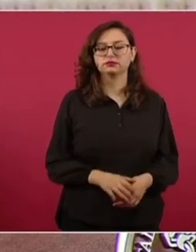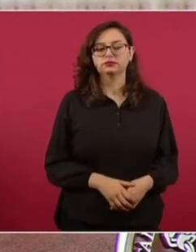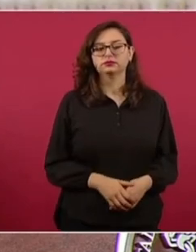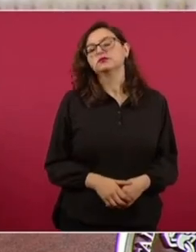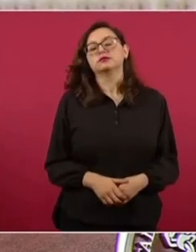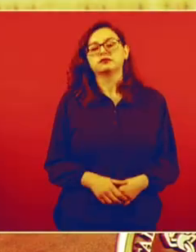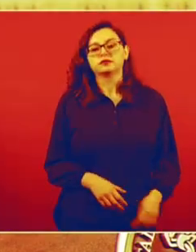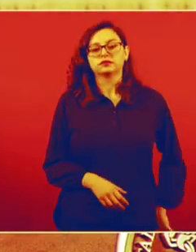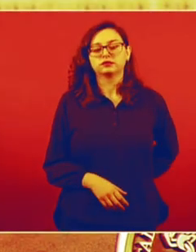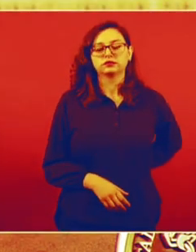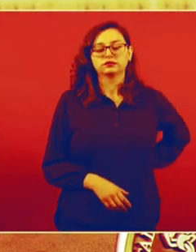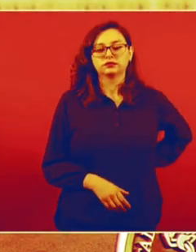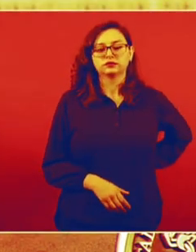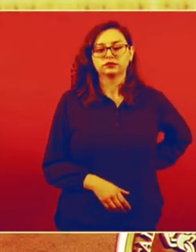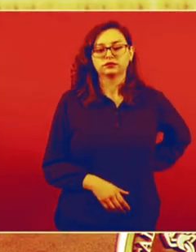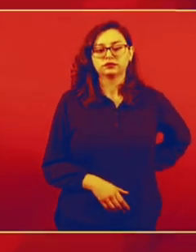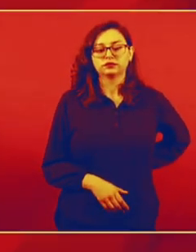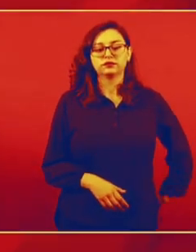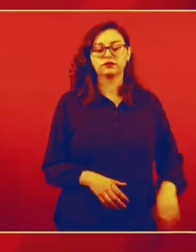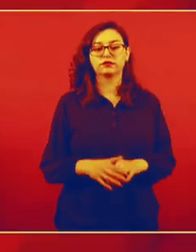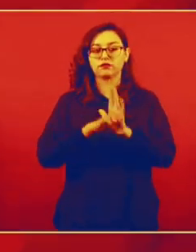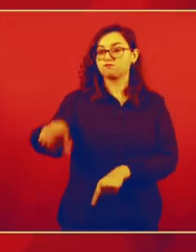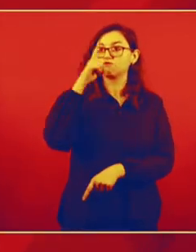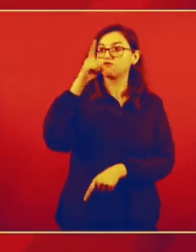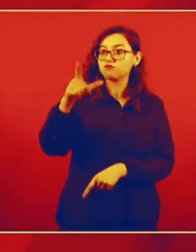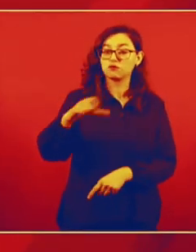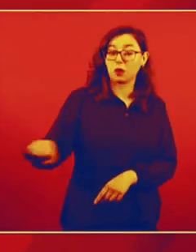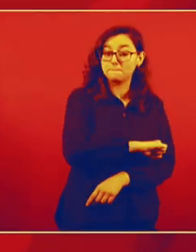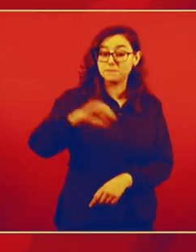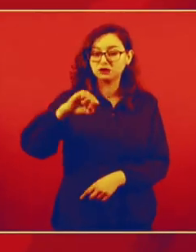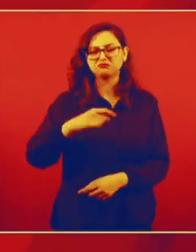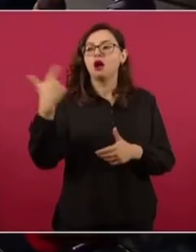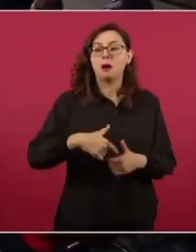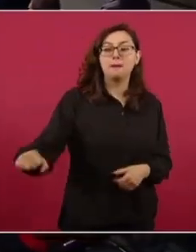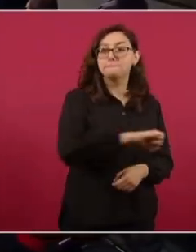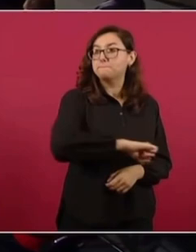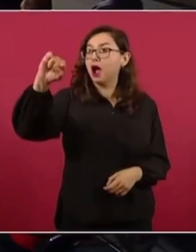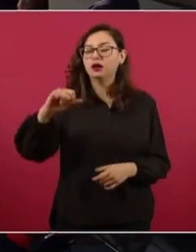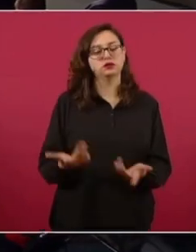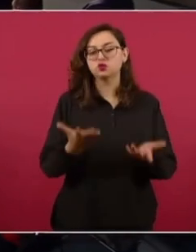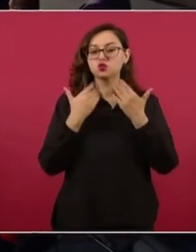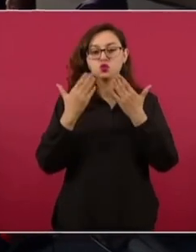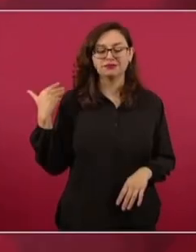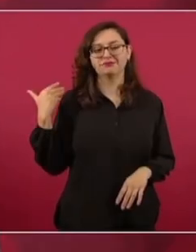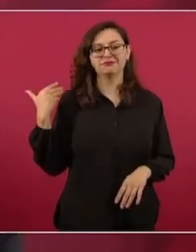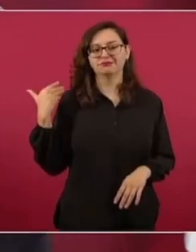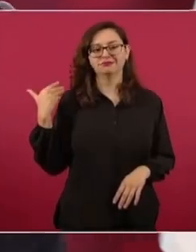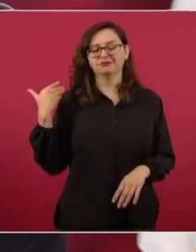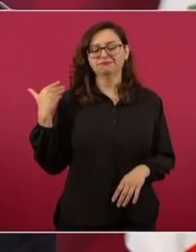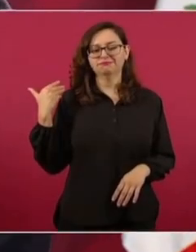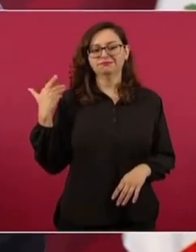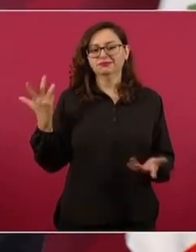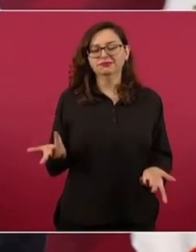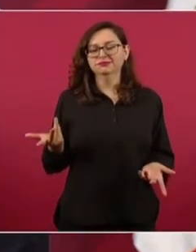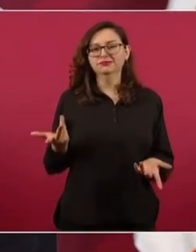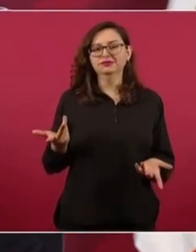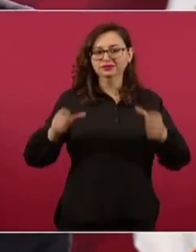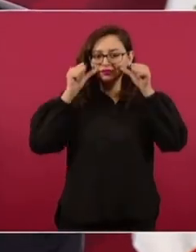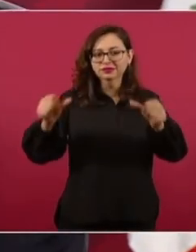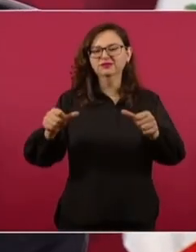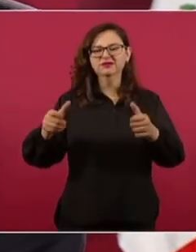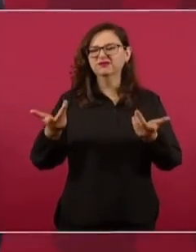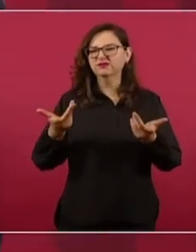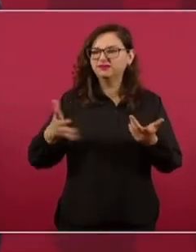Por ejemplo, no hay aumentos en los precios de la luz, no hay aumentos en el precio de las gasolinas, esto antes no les tomado en cuenta,